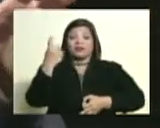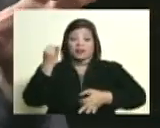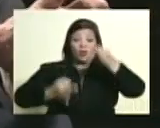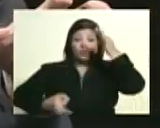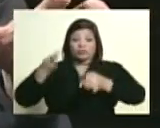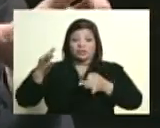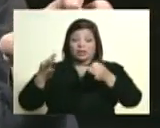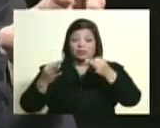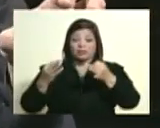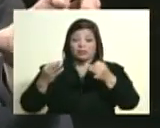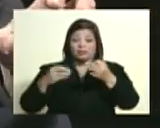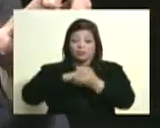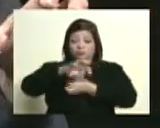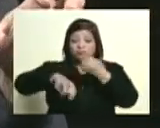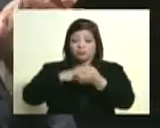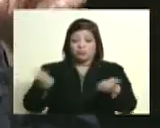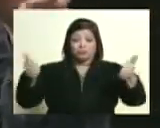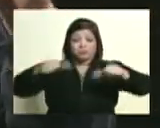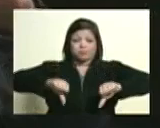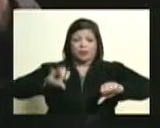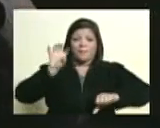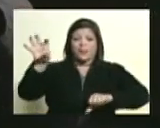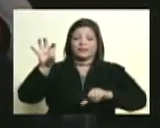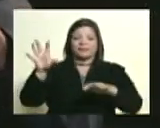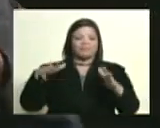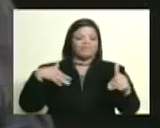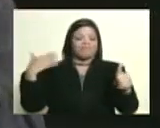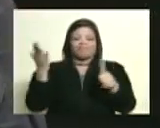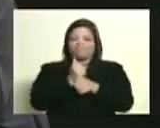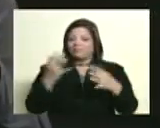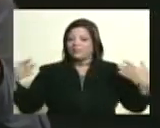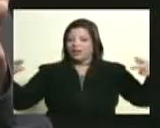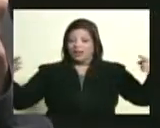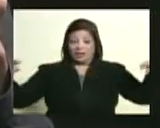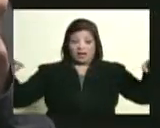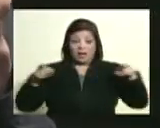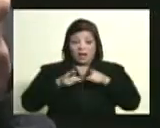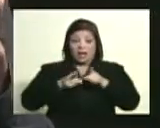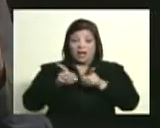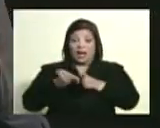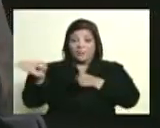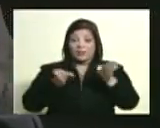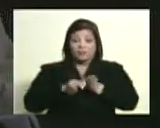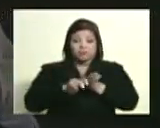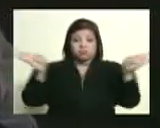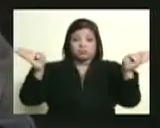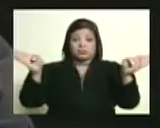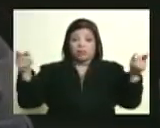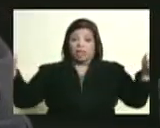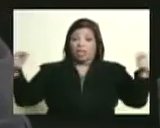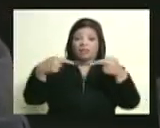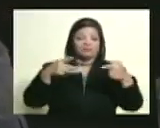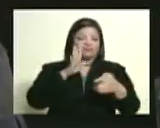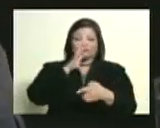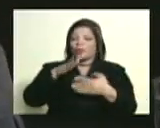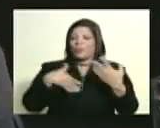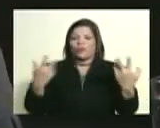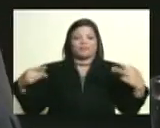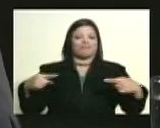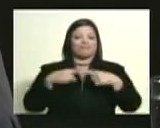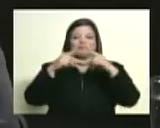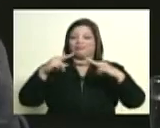disolución de la patria no habían logrado volverse a encontrar. Por cierto que él dice hay que estar atentos porque